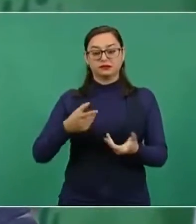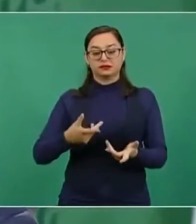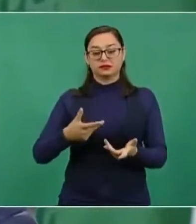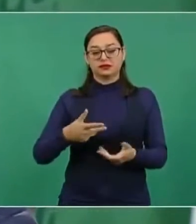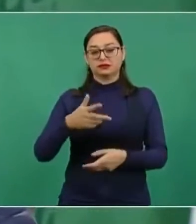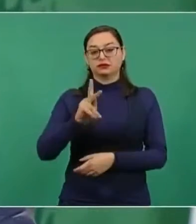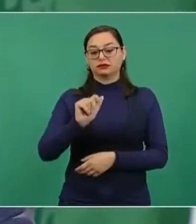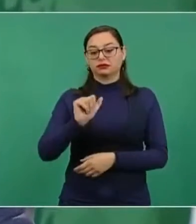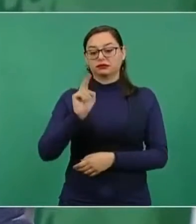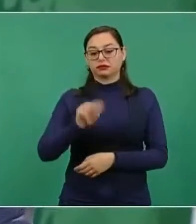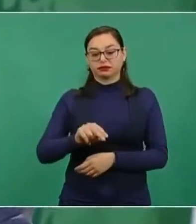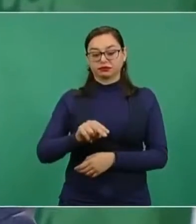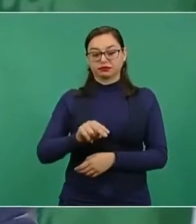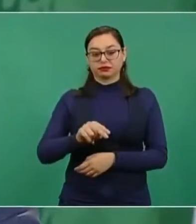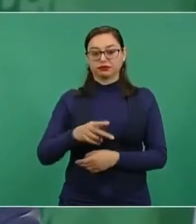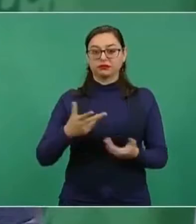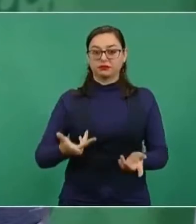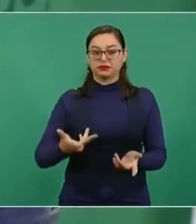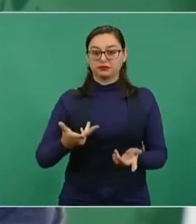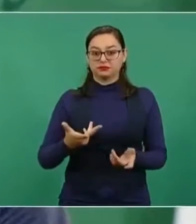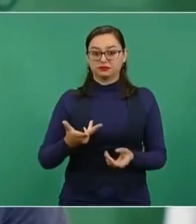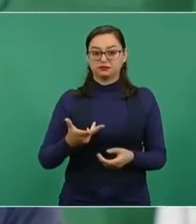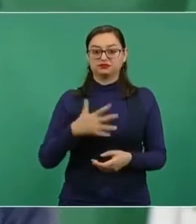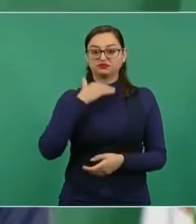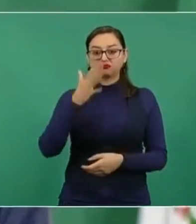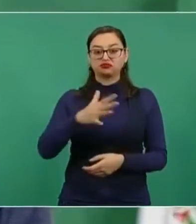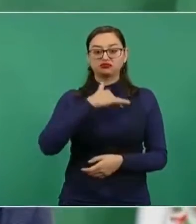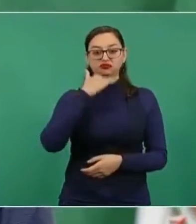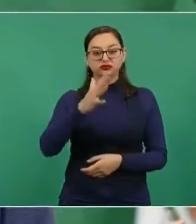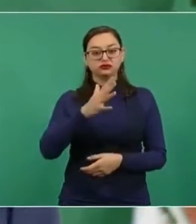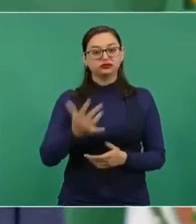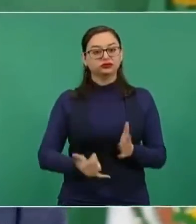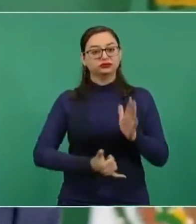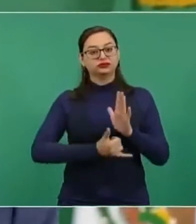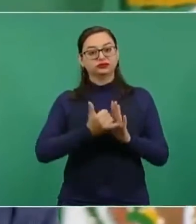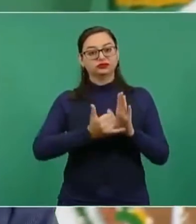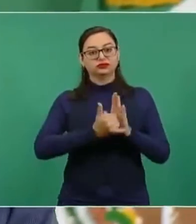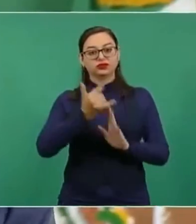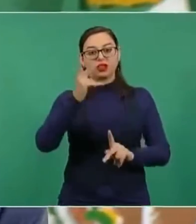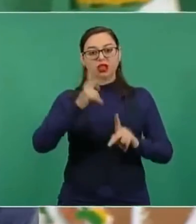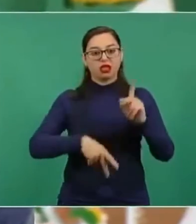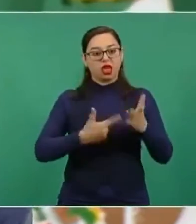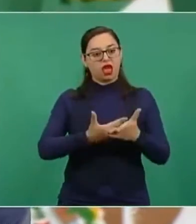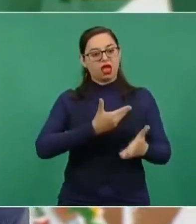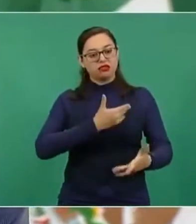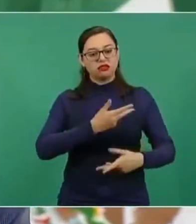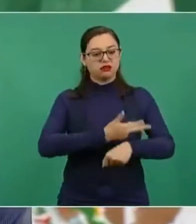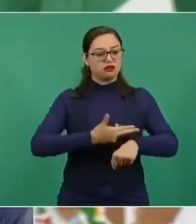Cuando entregaban obras sin licitar